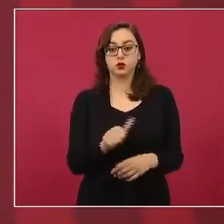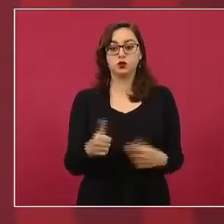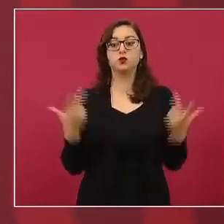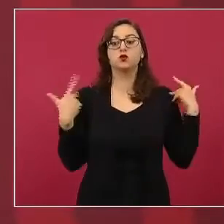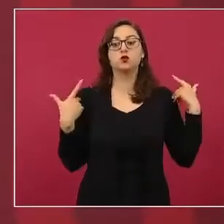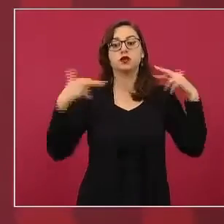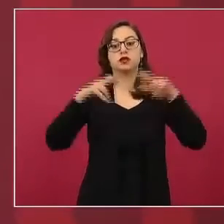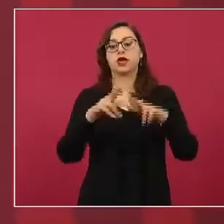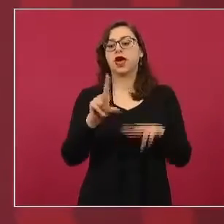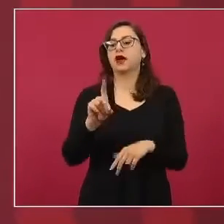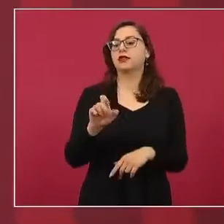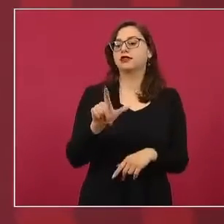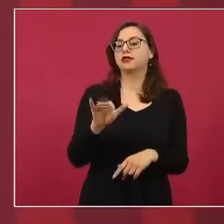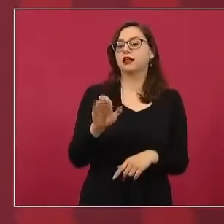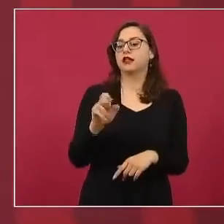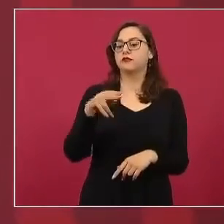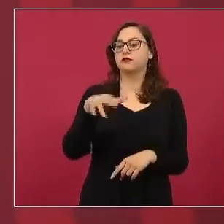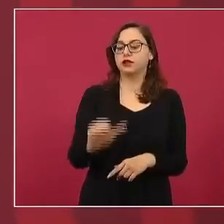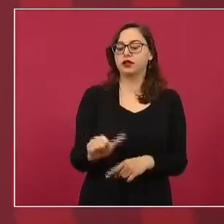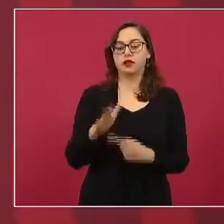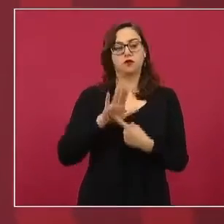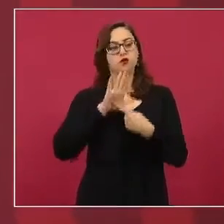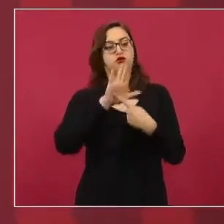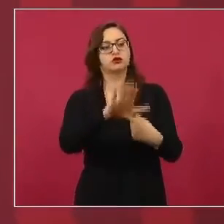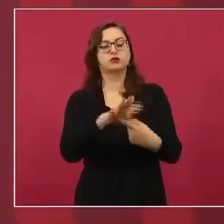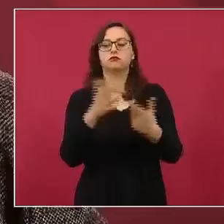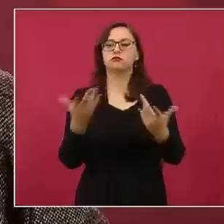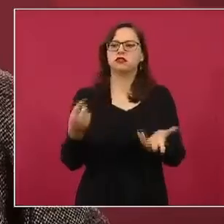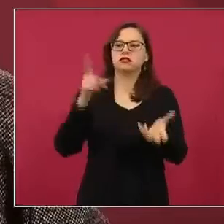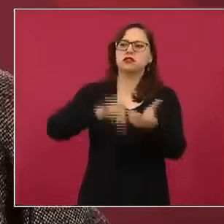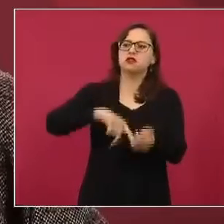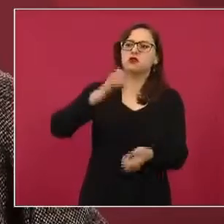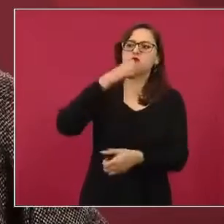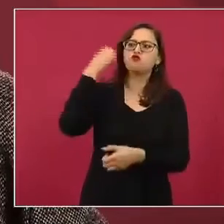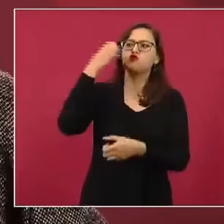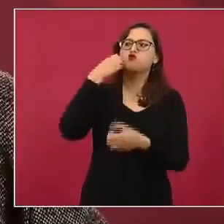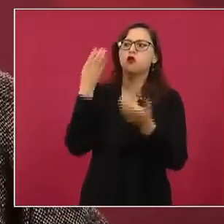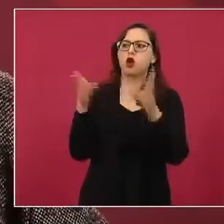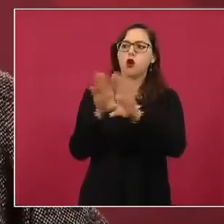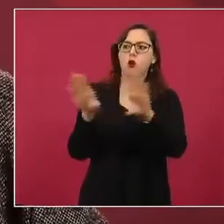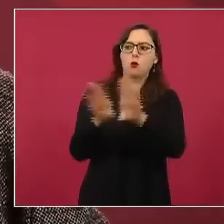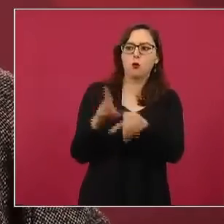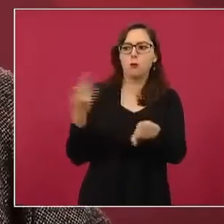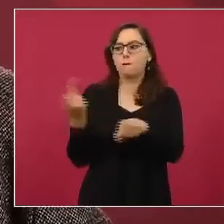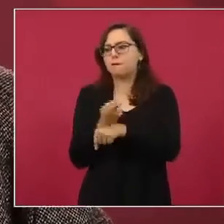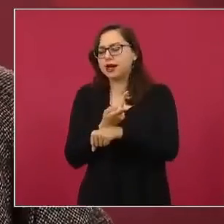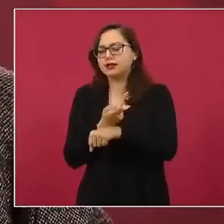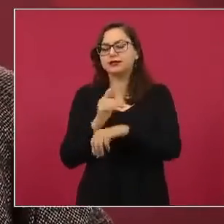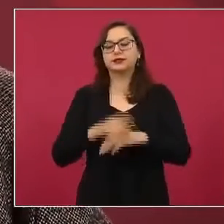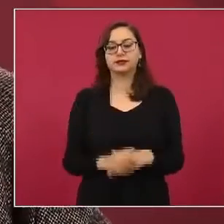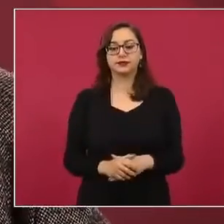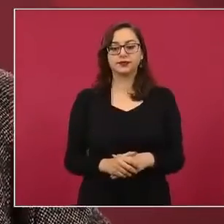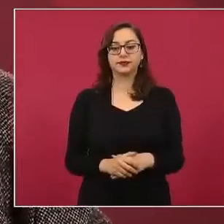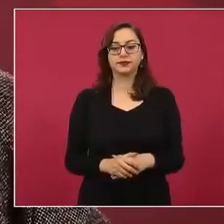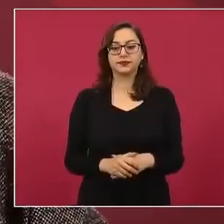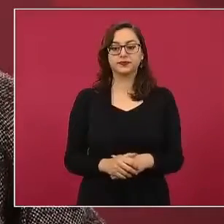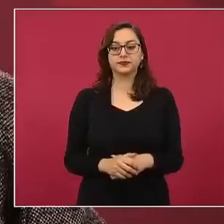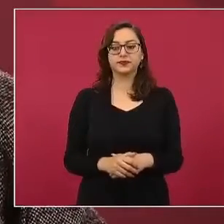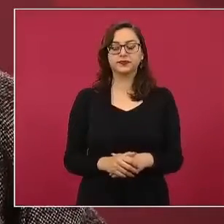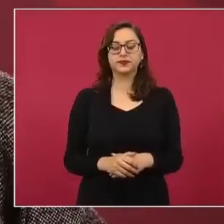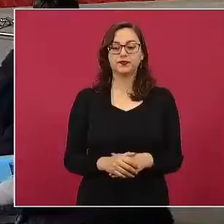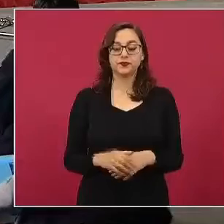mostrará el estado que guarda el regreso a clases presenciales en estos momentos. Como ya